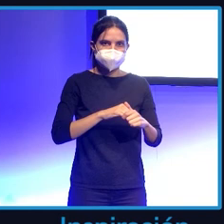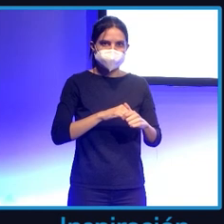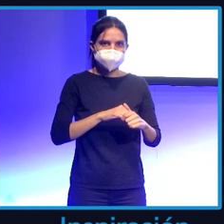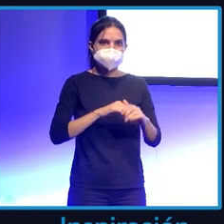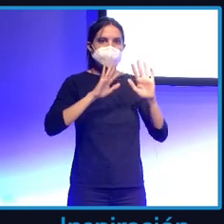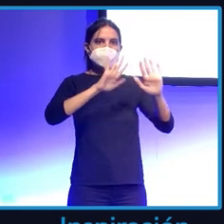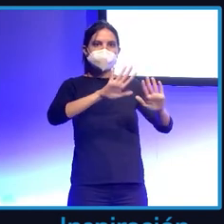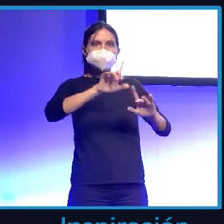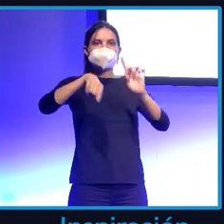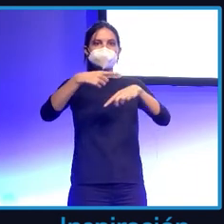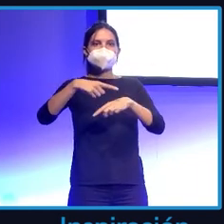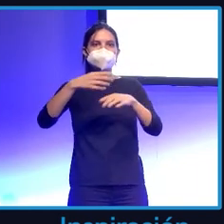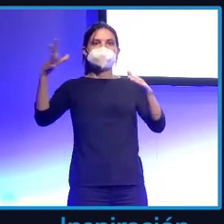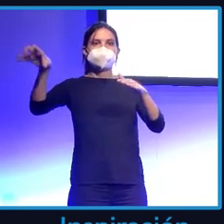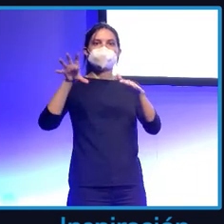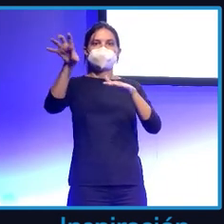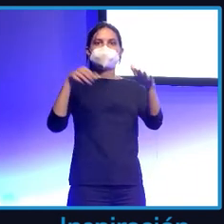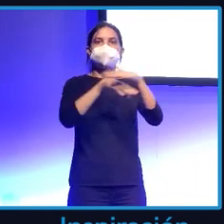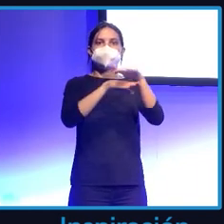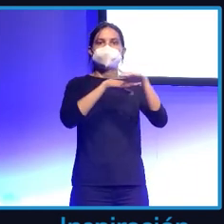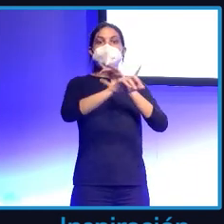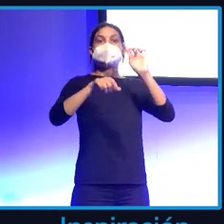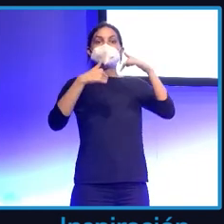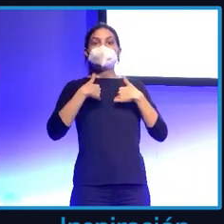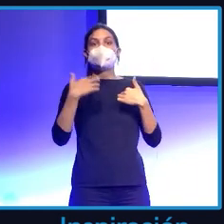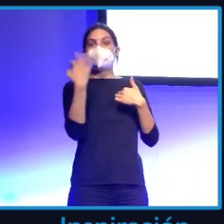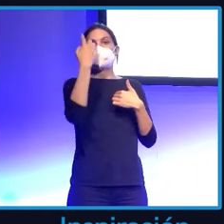crawlers, de aplicaciones y yo lo único que he tenido que saber es dónde buscar.